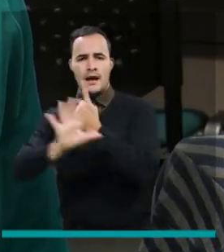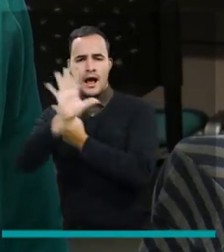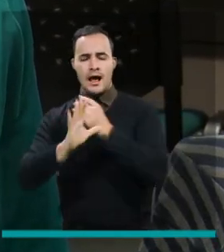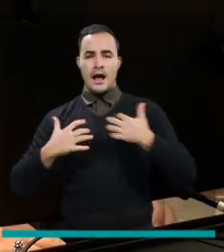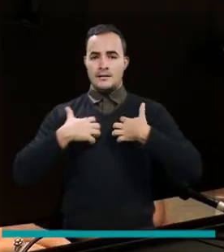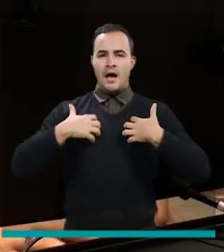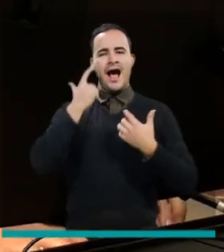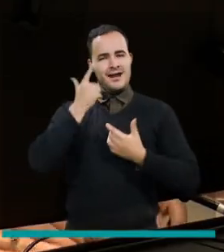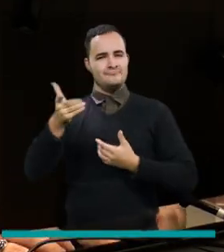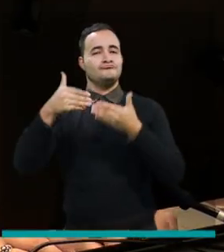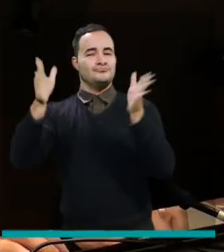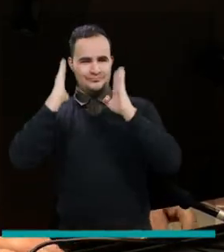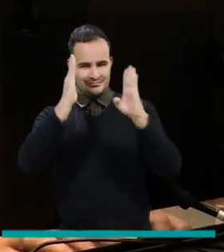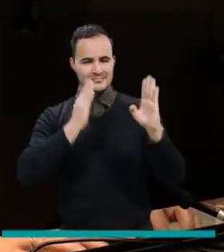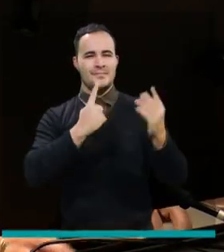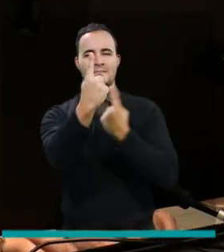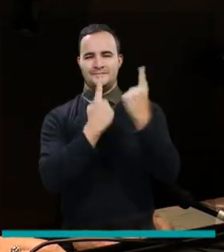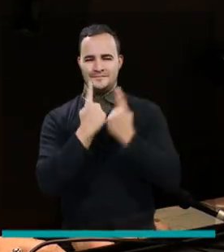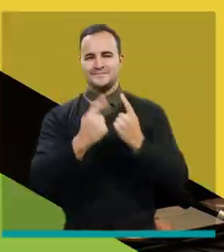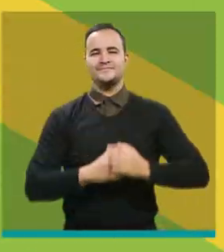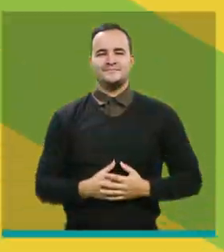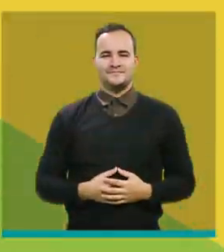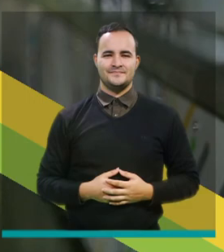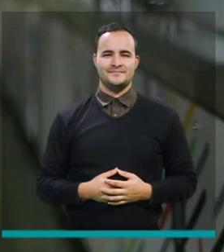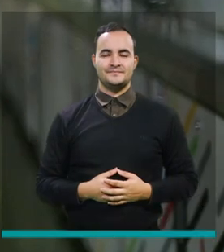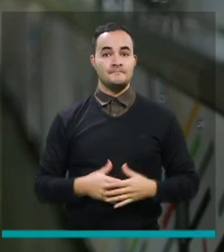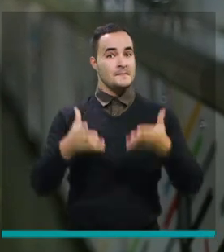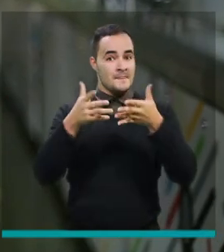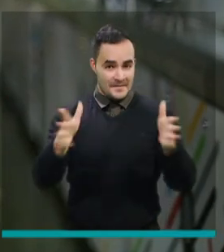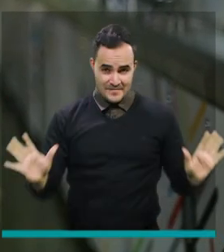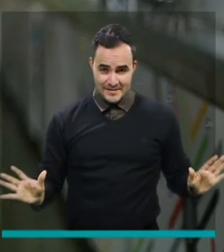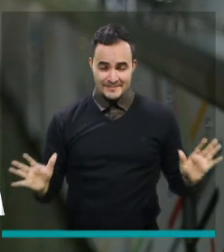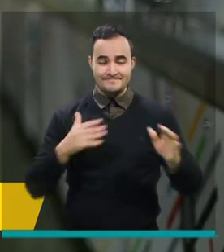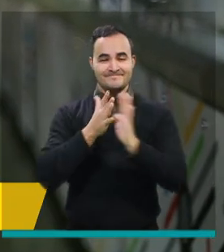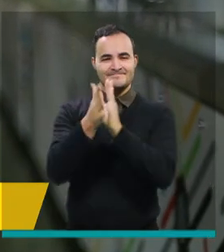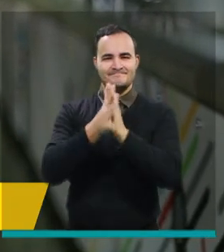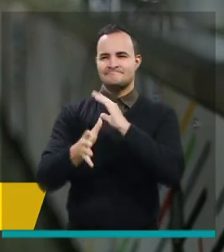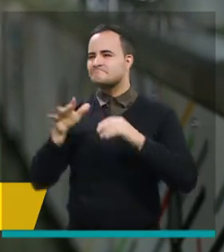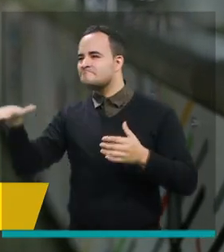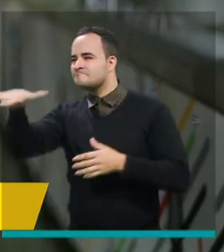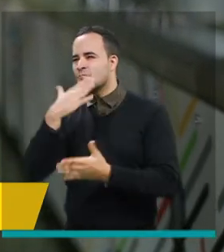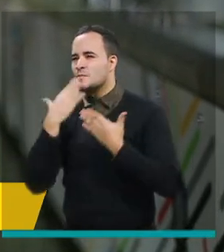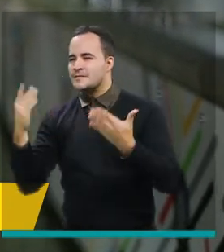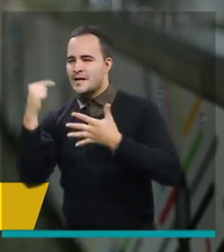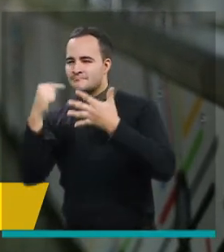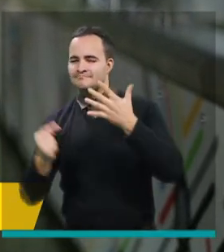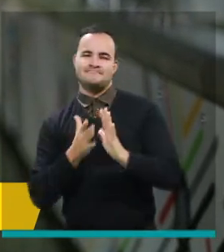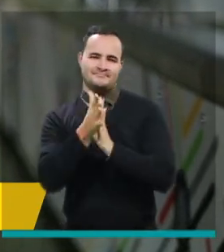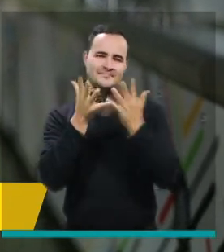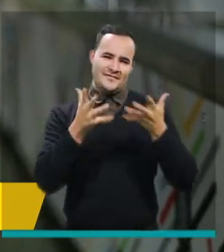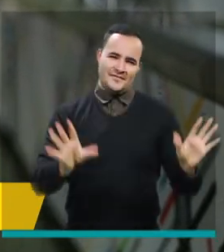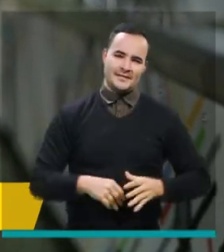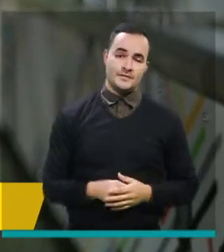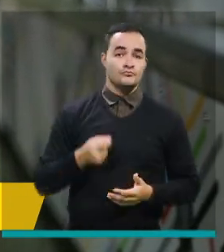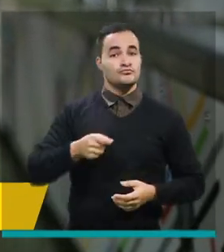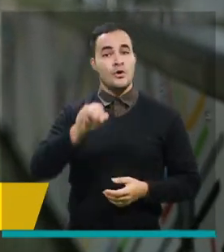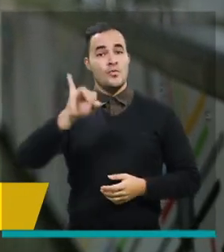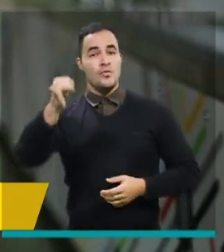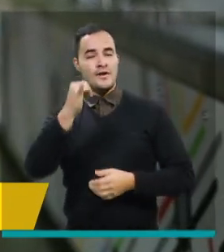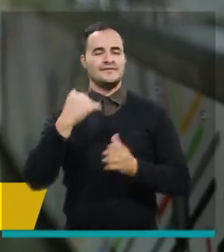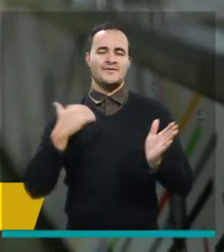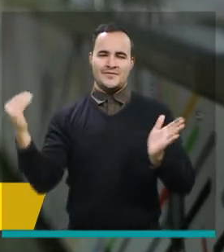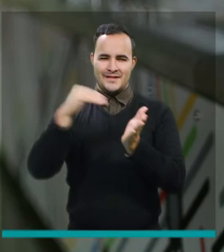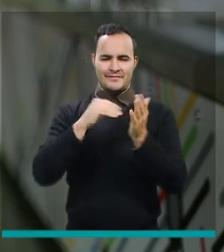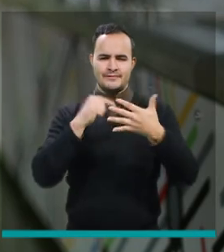algunas de las que abrieron sus puertas terminamos otra emisión de medellín conecta tv nos encontramos este